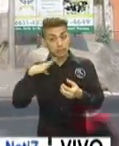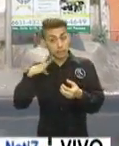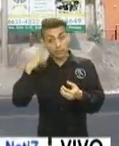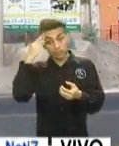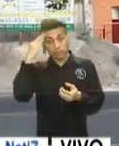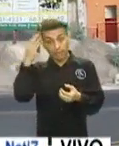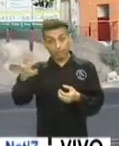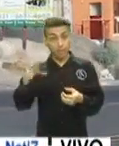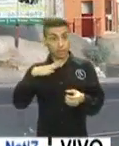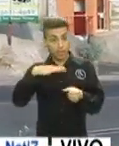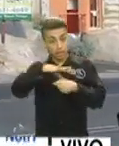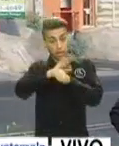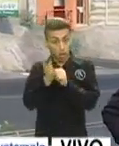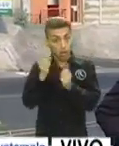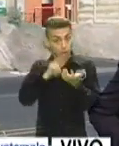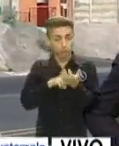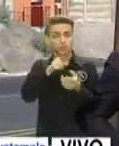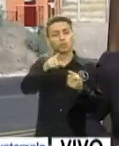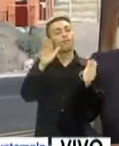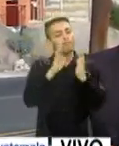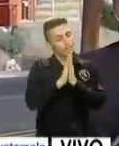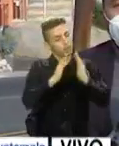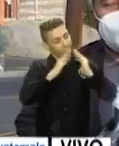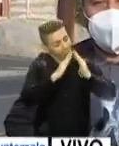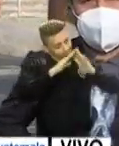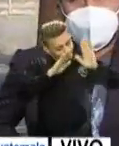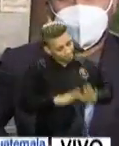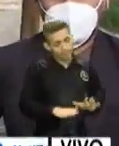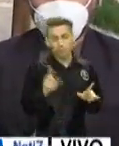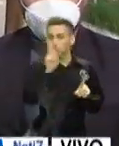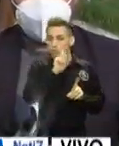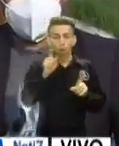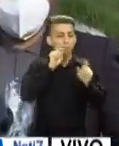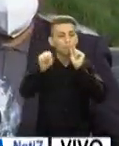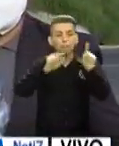la cuarentena correspondiente y evitar nuevos contagios.